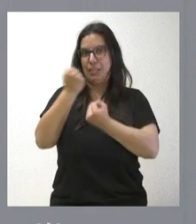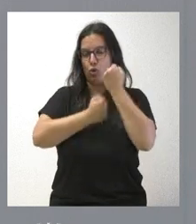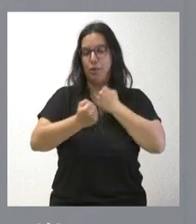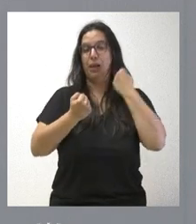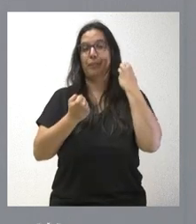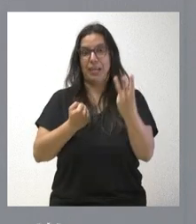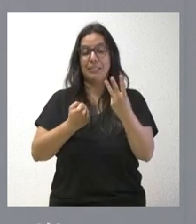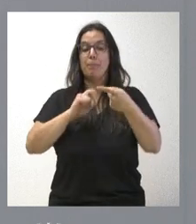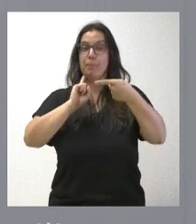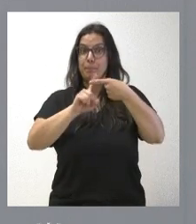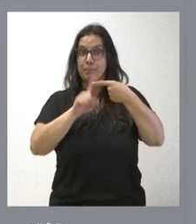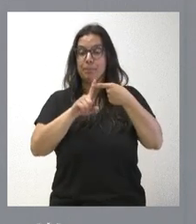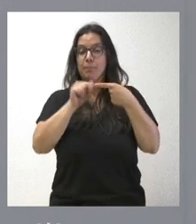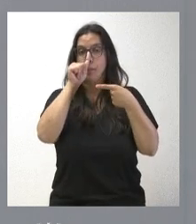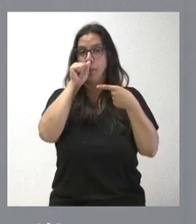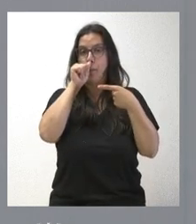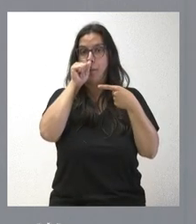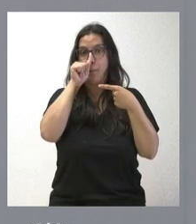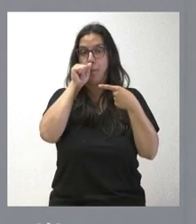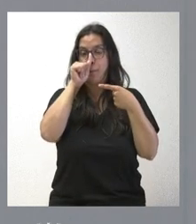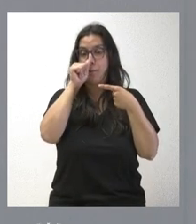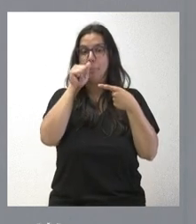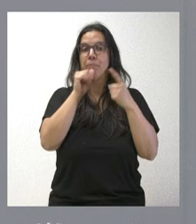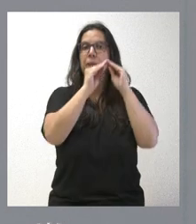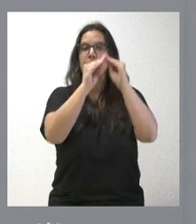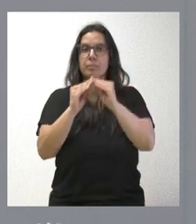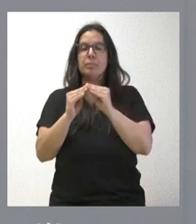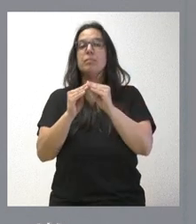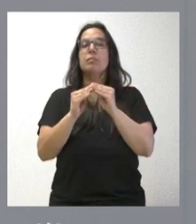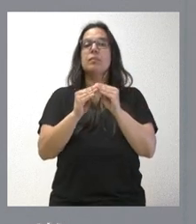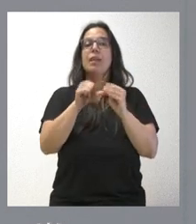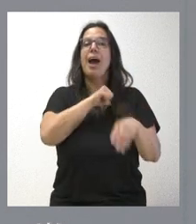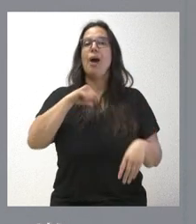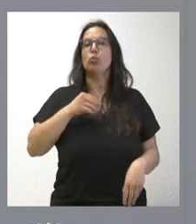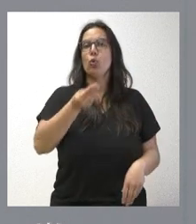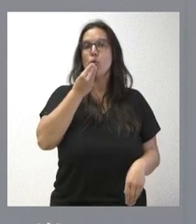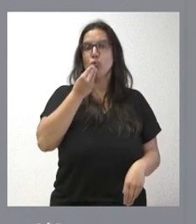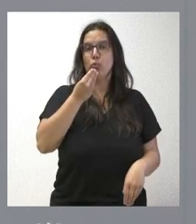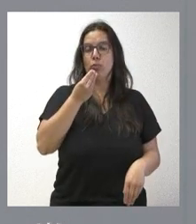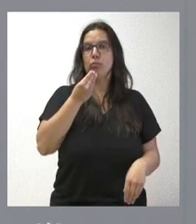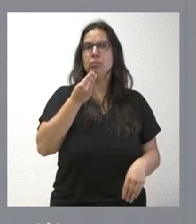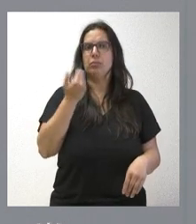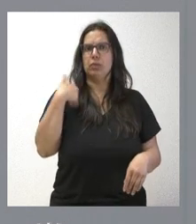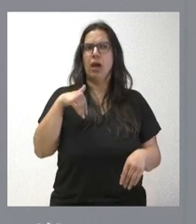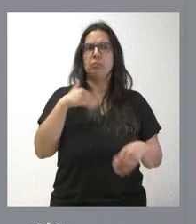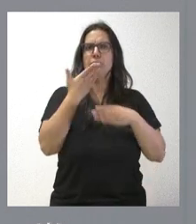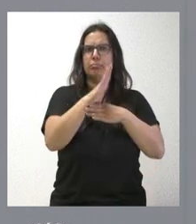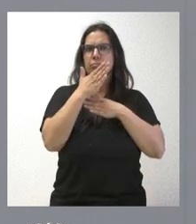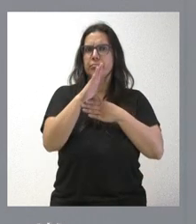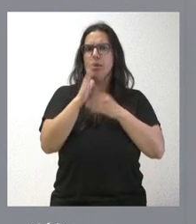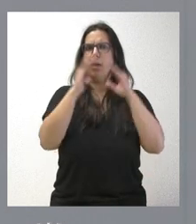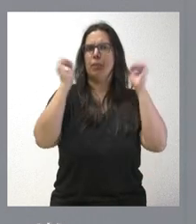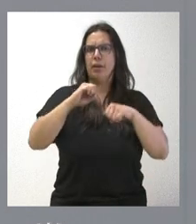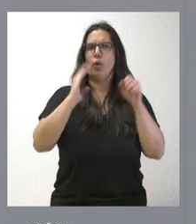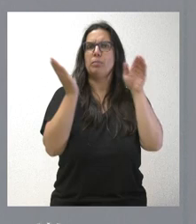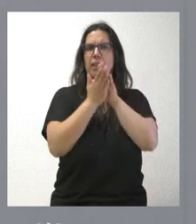Una primera vía es la instalación de fuentes de autoconsumo energético. Hemos traído bastantes expedientes de instalación de